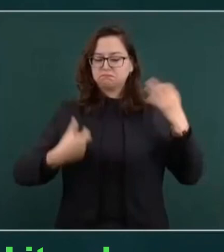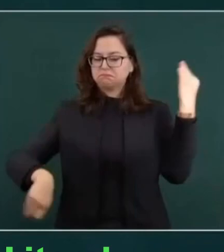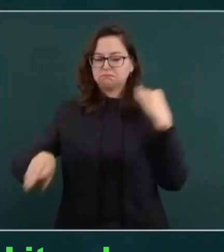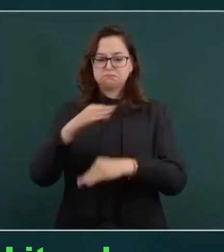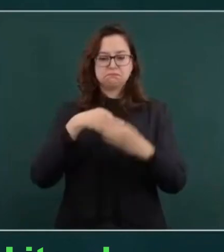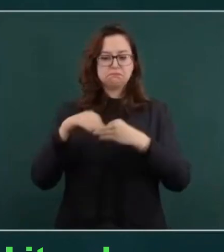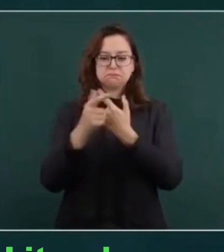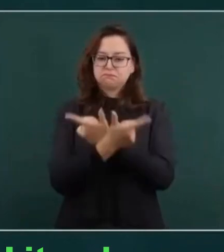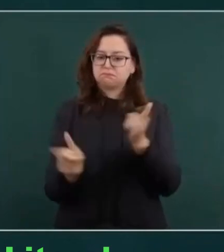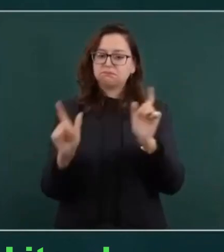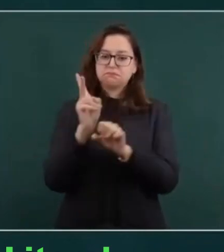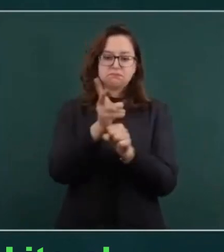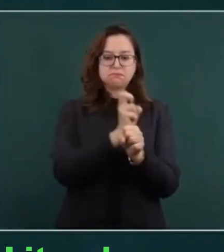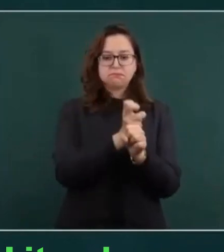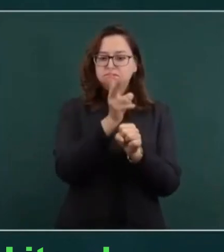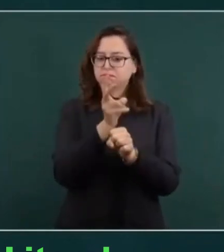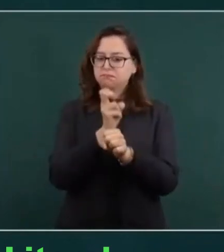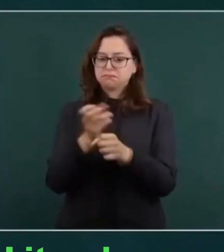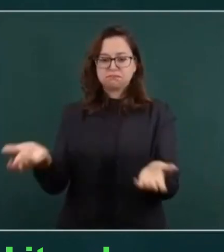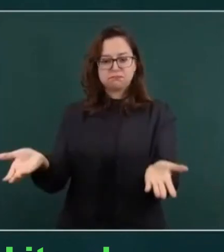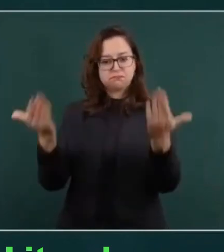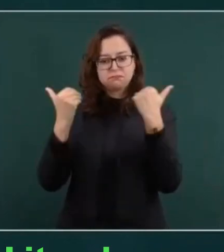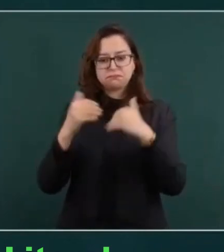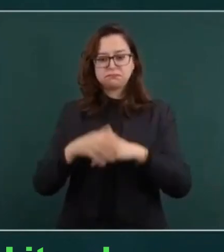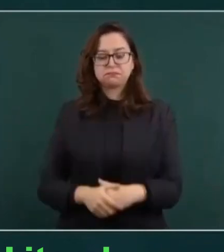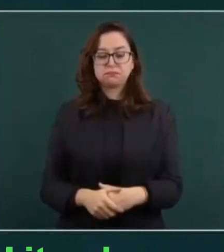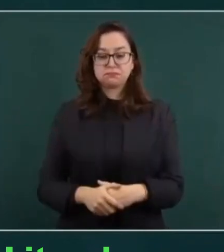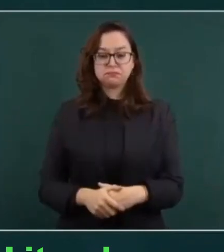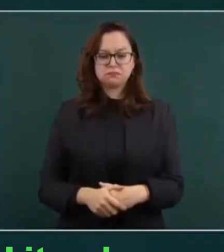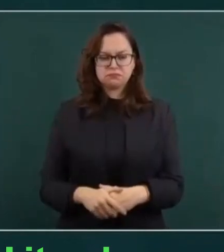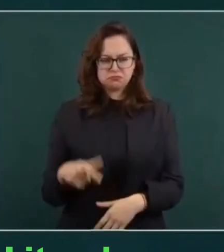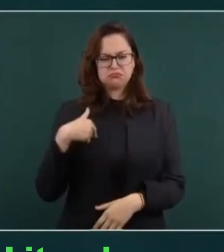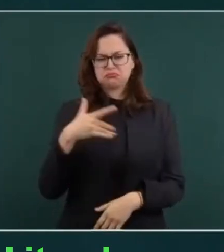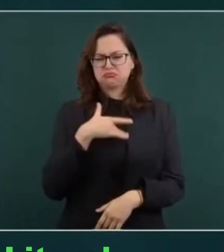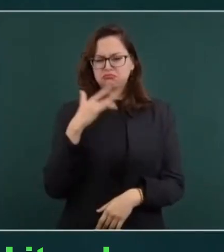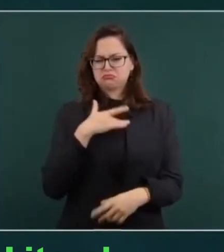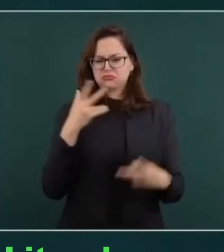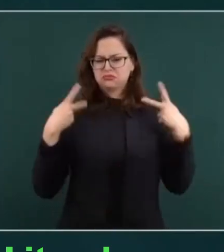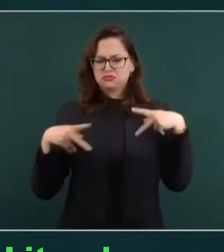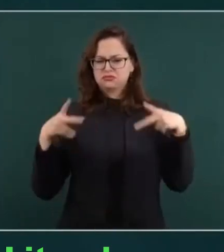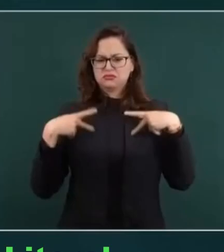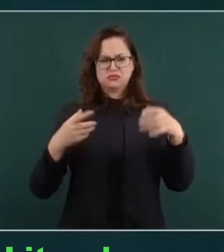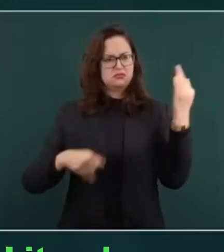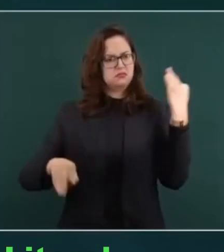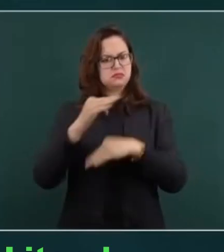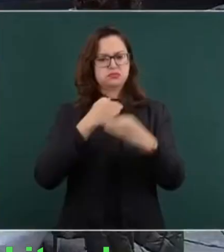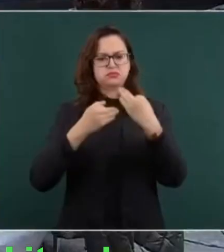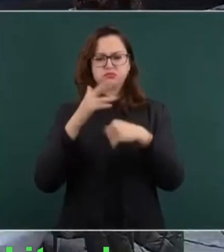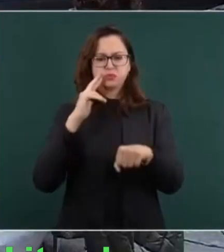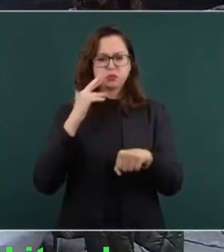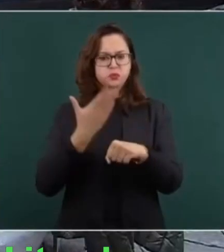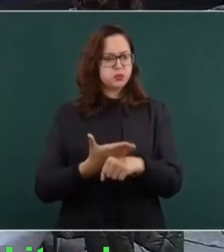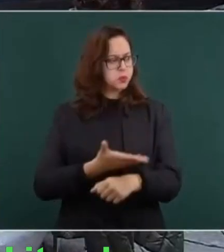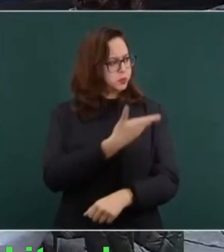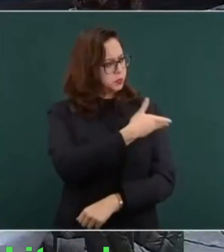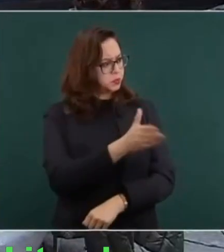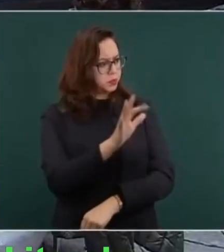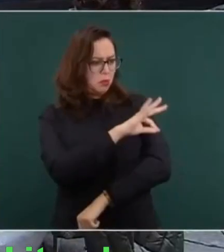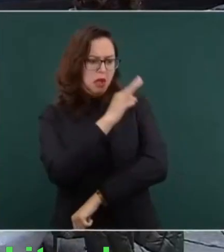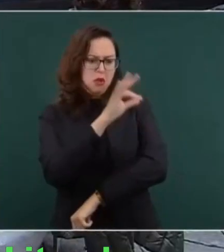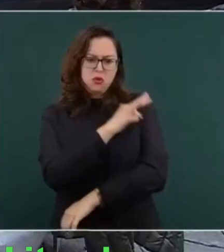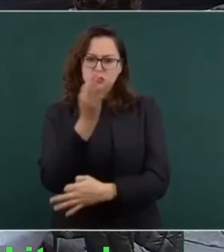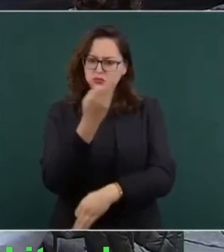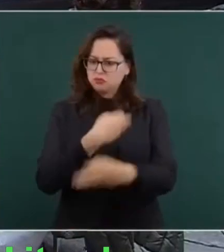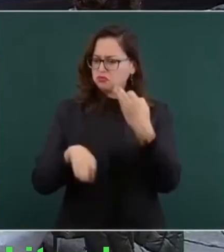y pues la gente es muy responsable. Y aquí ya todos están vacunados y los